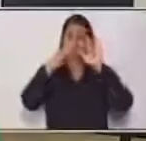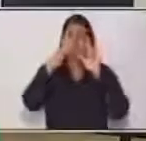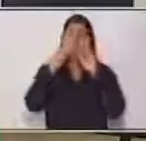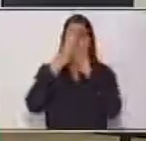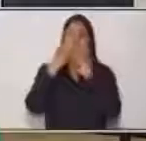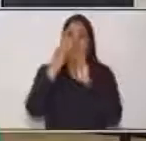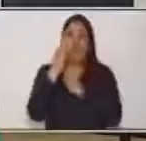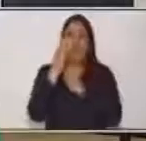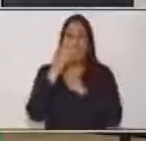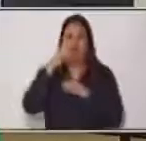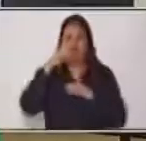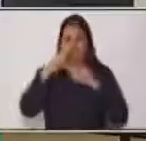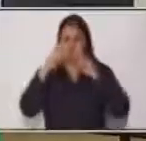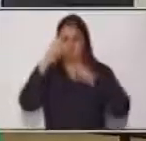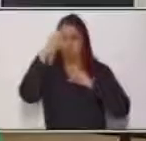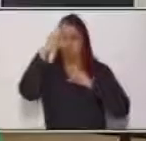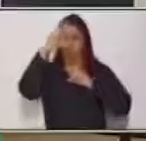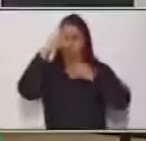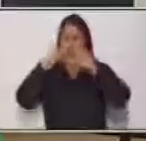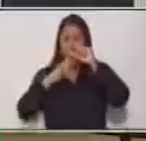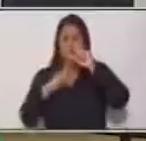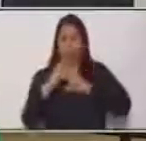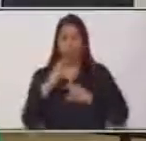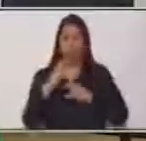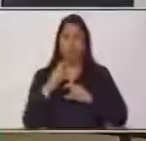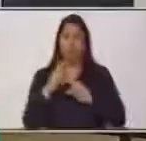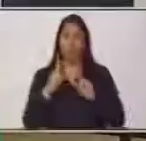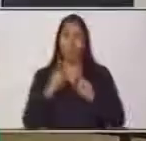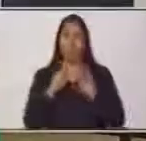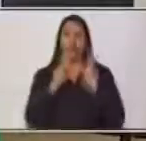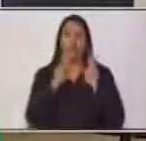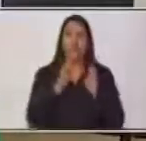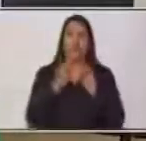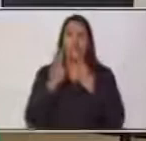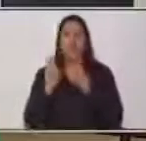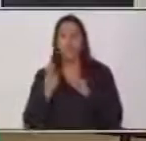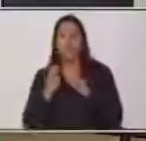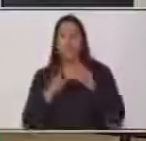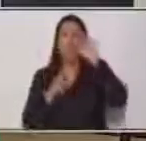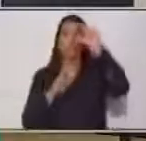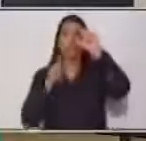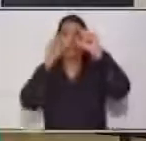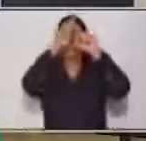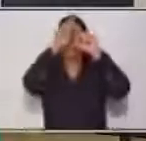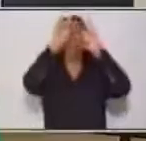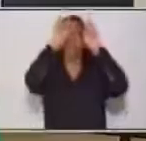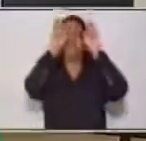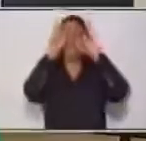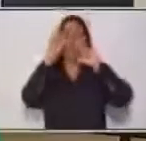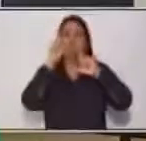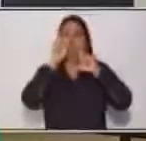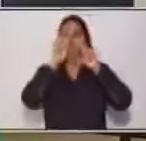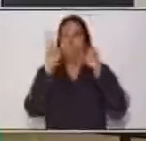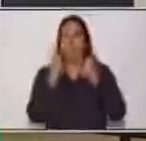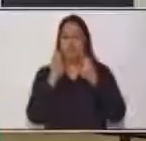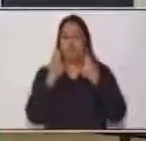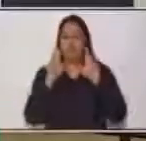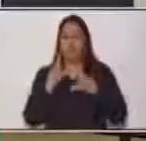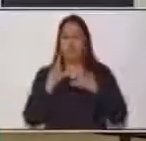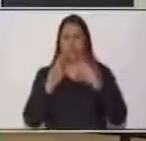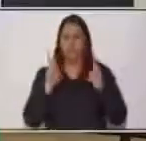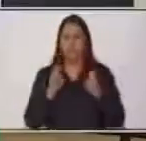título que resuma, entonces, lo que un párrafo, lo que el segundo párrafo, lo que el tercer párrafo me está dando a entender del todo el texto.